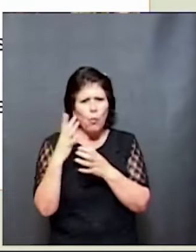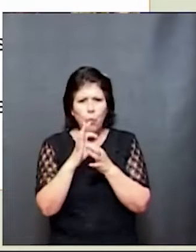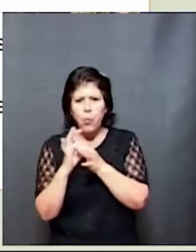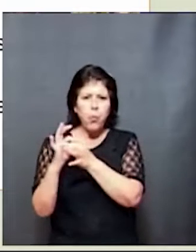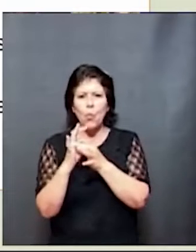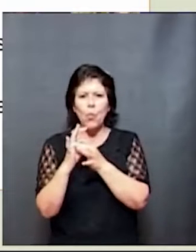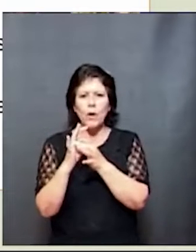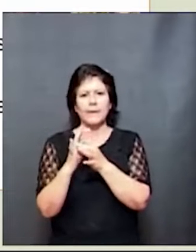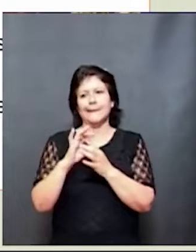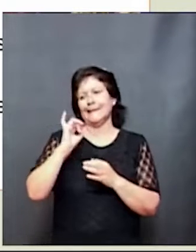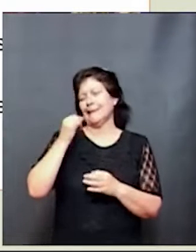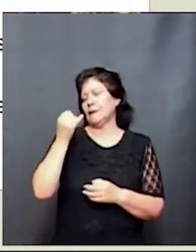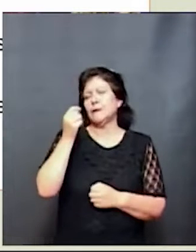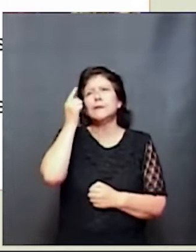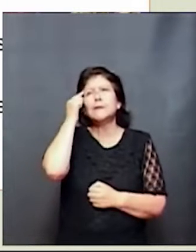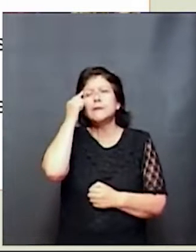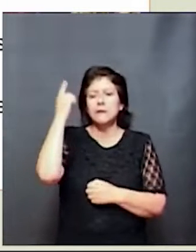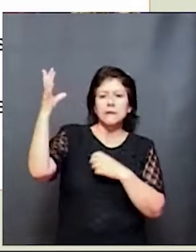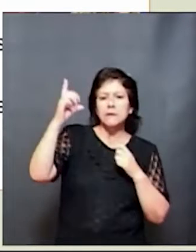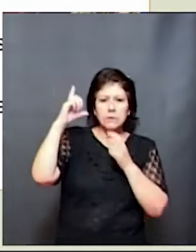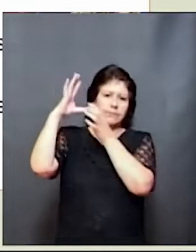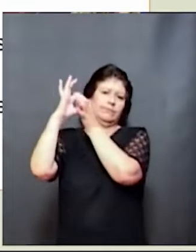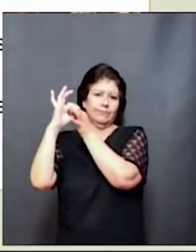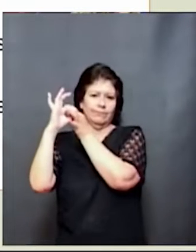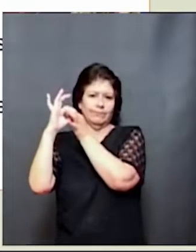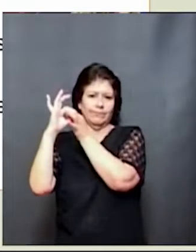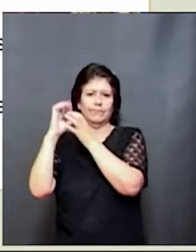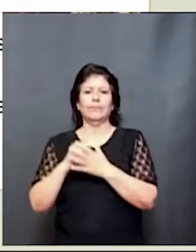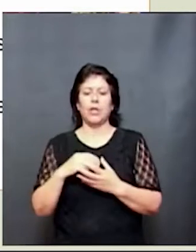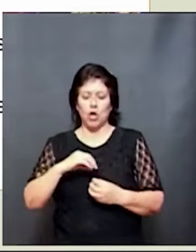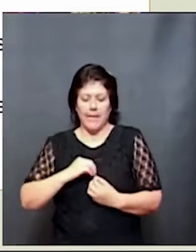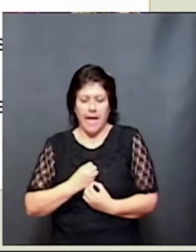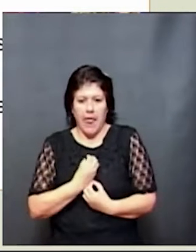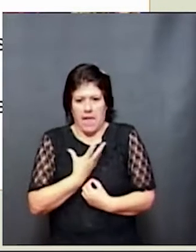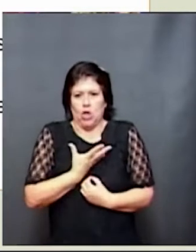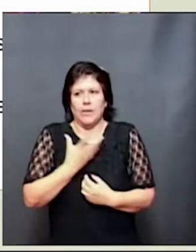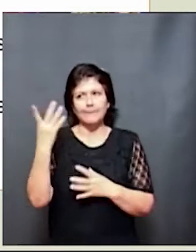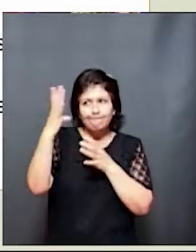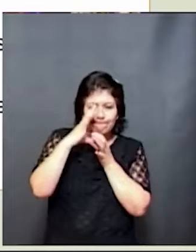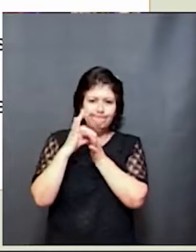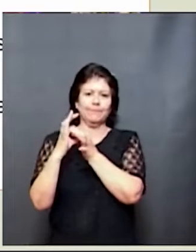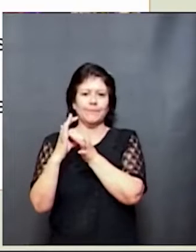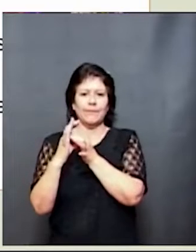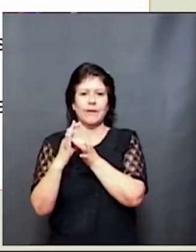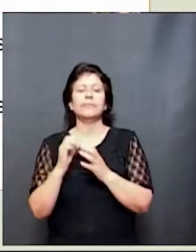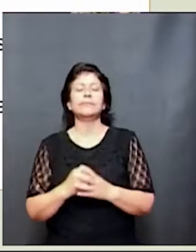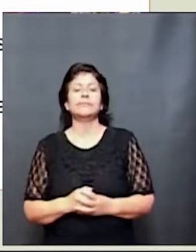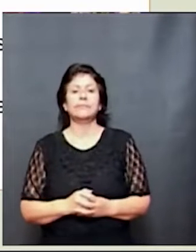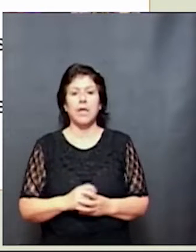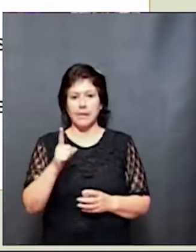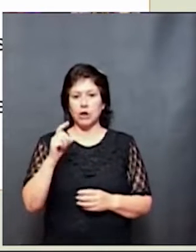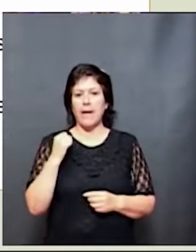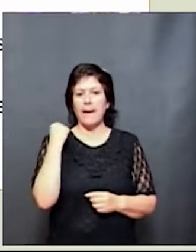todo influye en el desarrollo del cerebro, todo lo que es el medio externo y lo que viene de adentro. Las funciones ejecutivas, tan